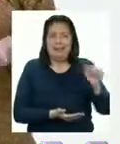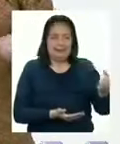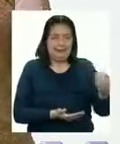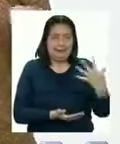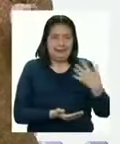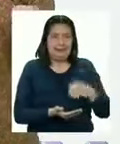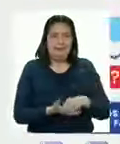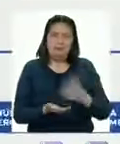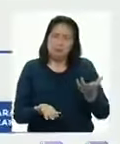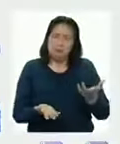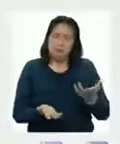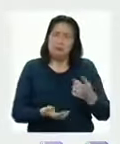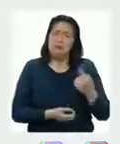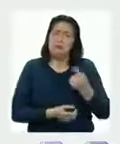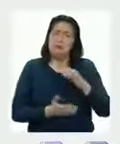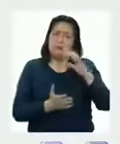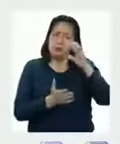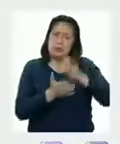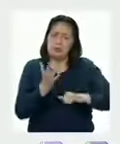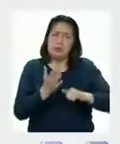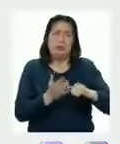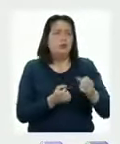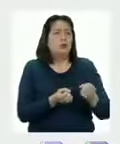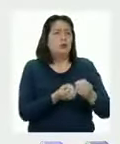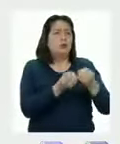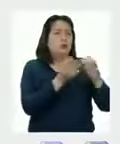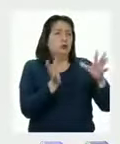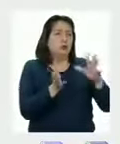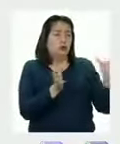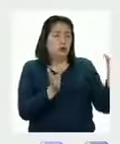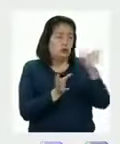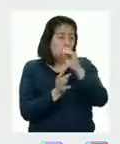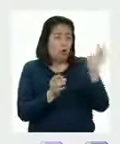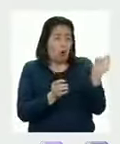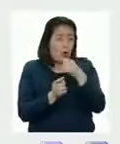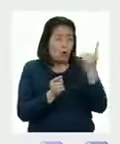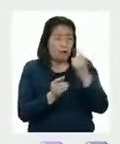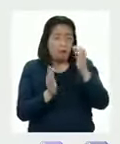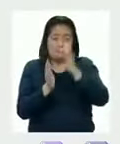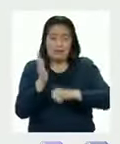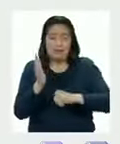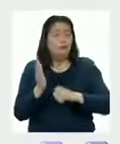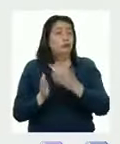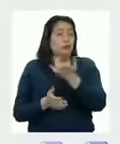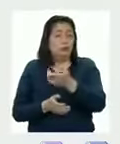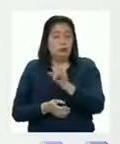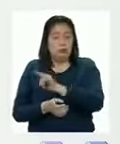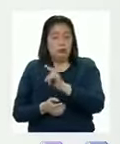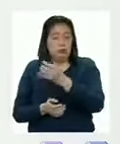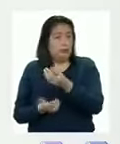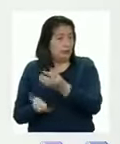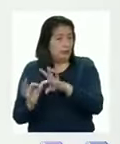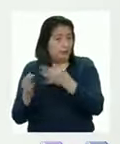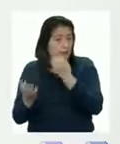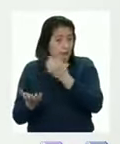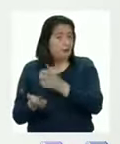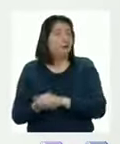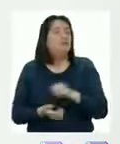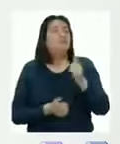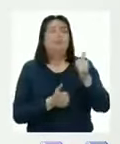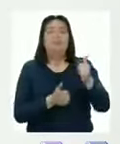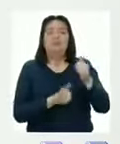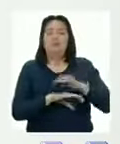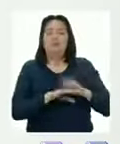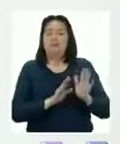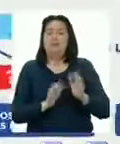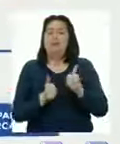ella nos dice Que solo tendríamos que restar el total de sacos menos los sacos que necesitan las familias Creo que tenemos un